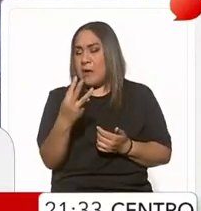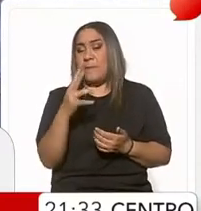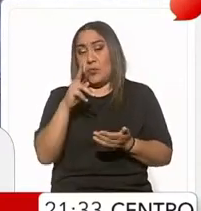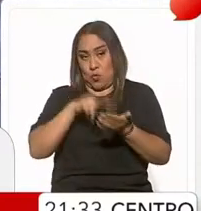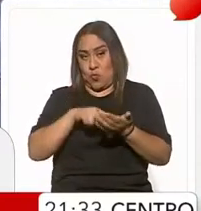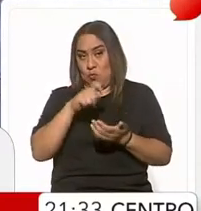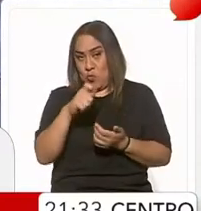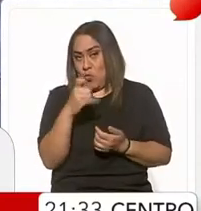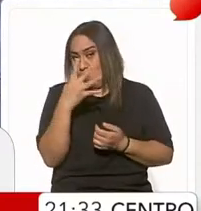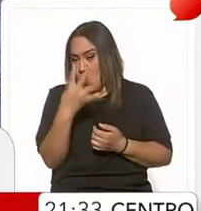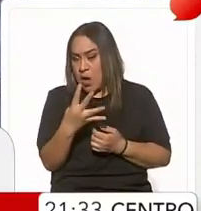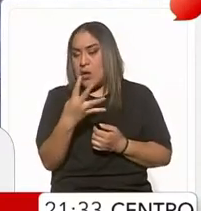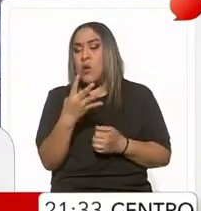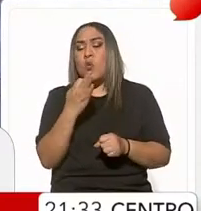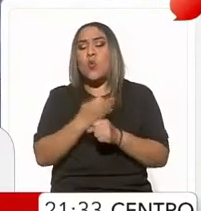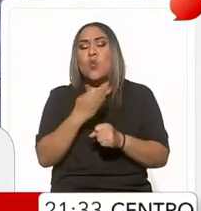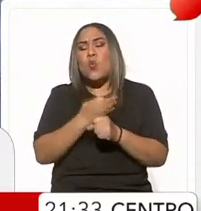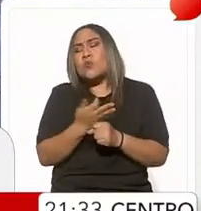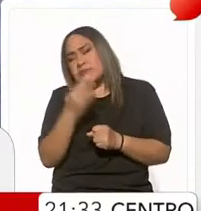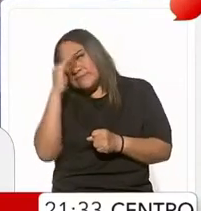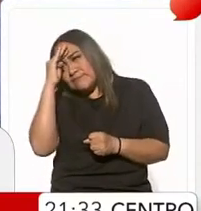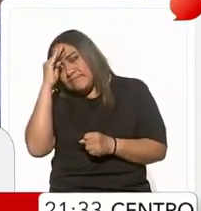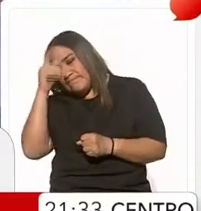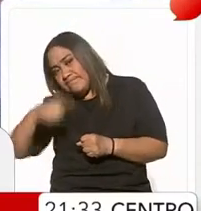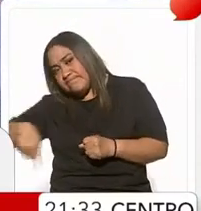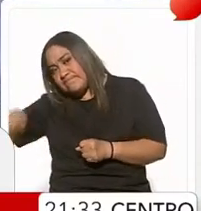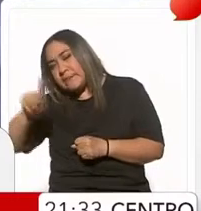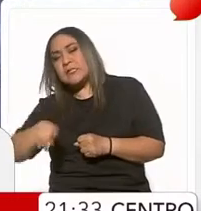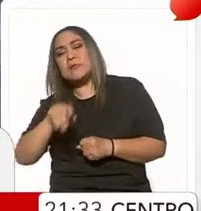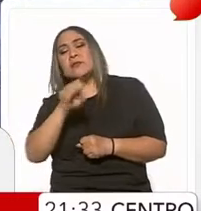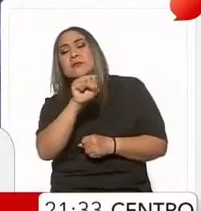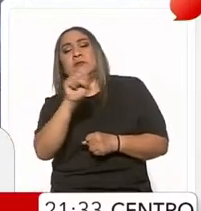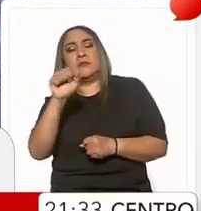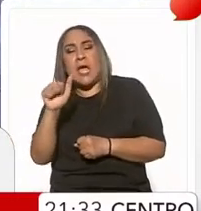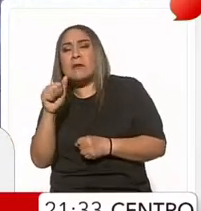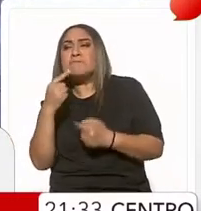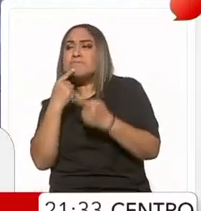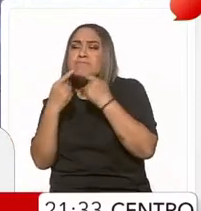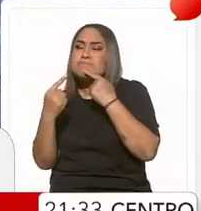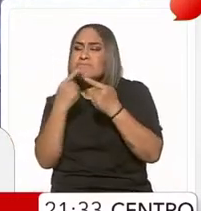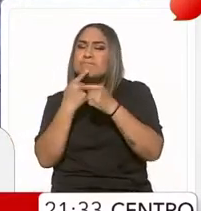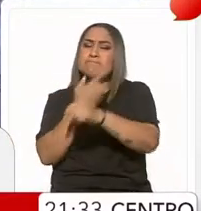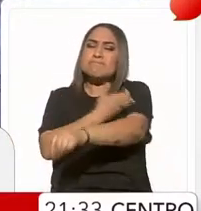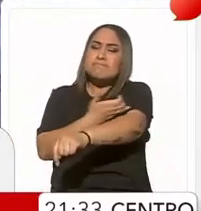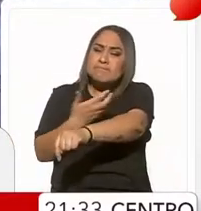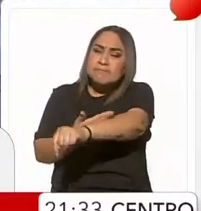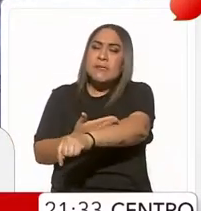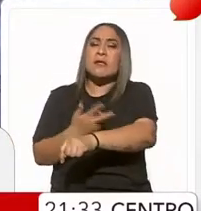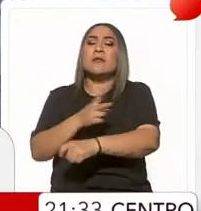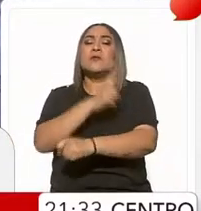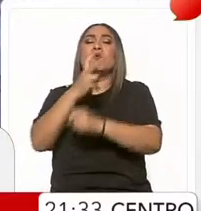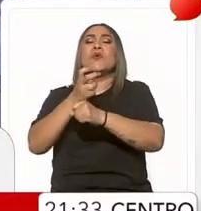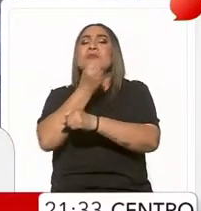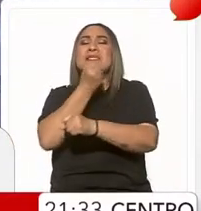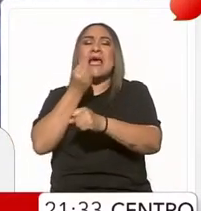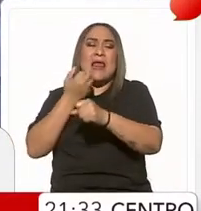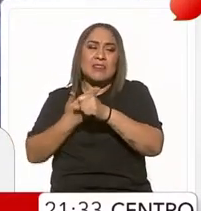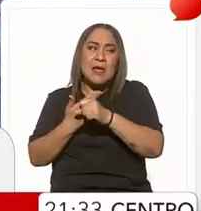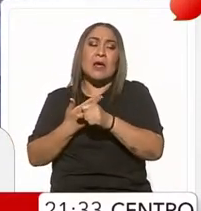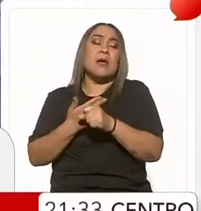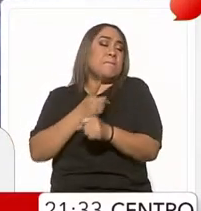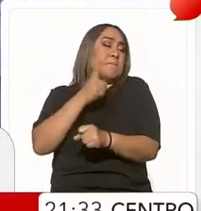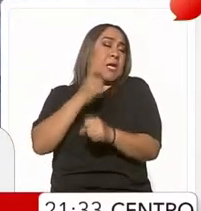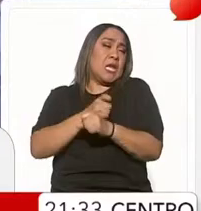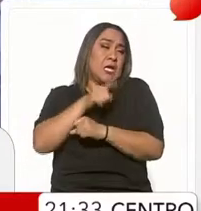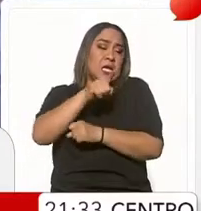año, lo que se ha hecho de parte de la Secretaría de Salud, desde la coordinación, desde la subsecretaría, pero específicamente del Centro